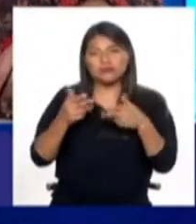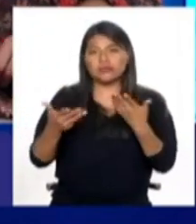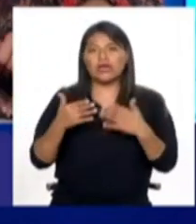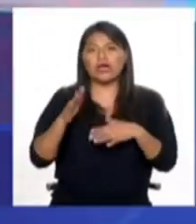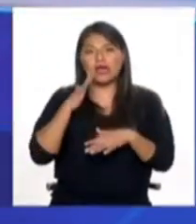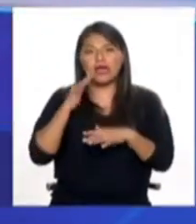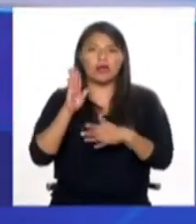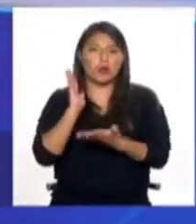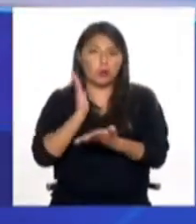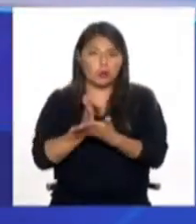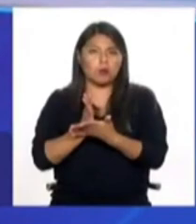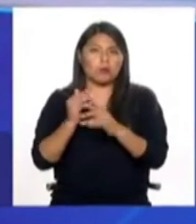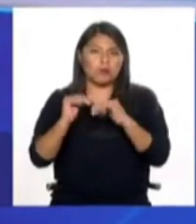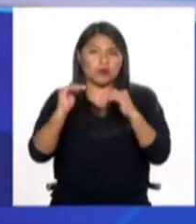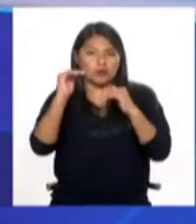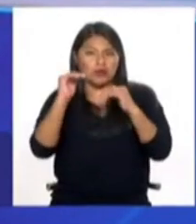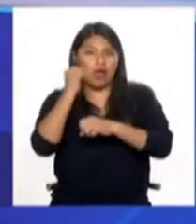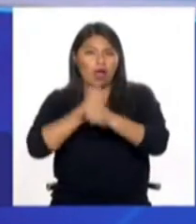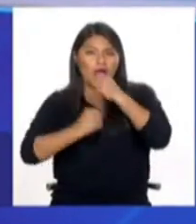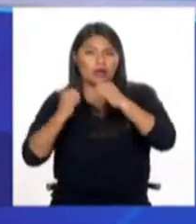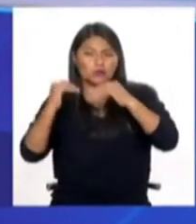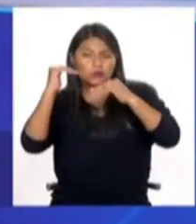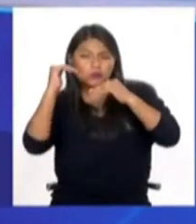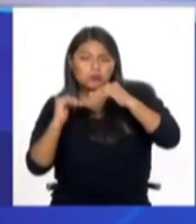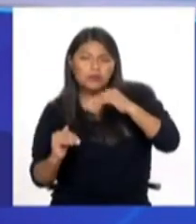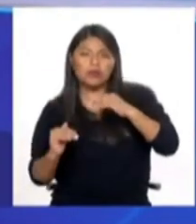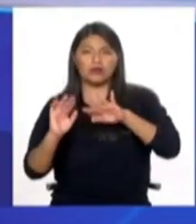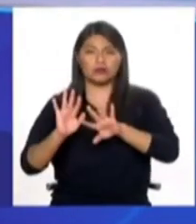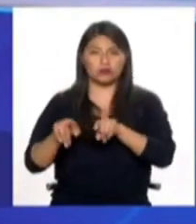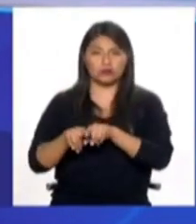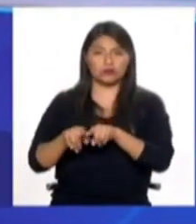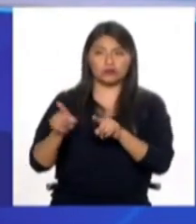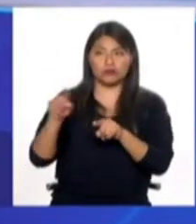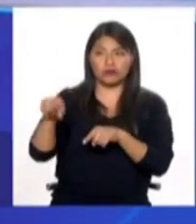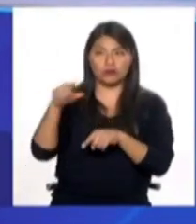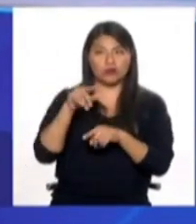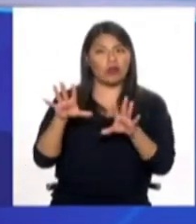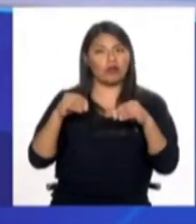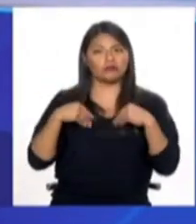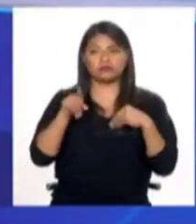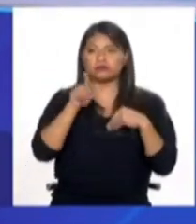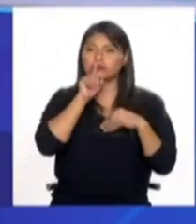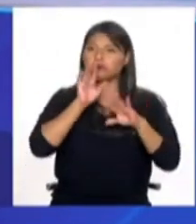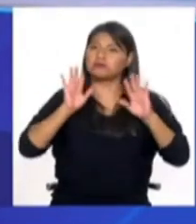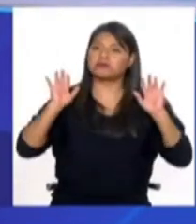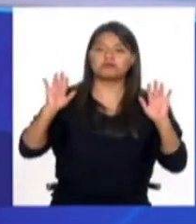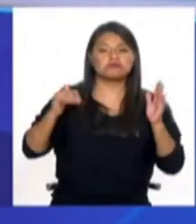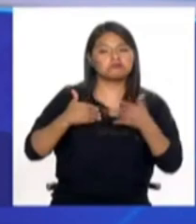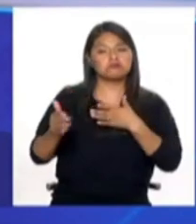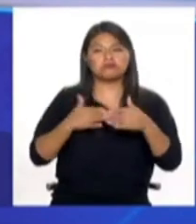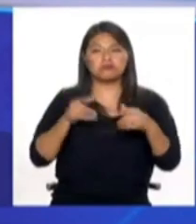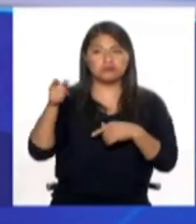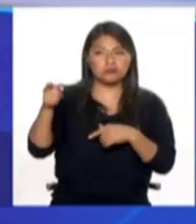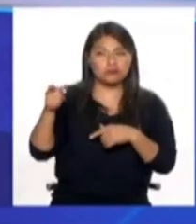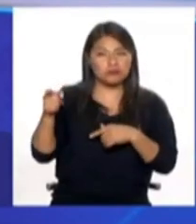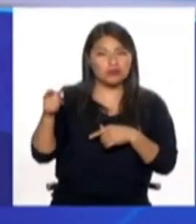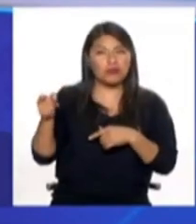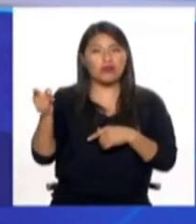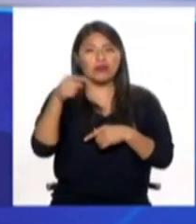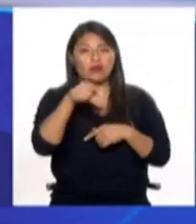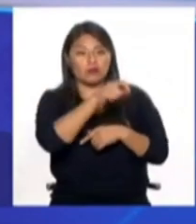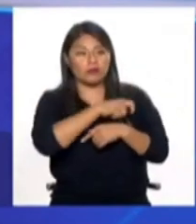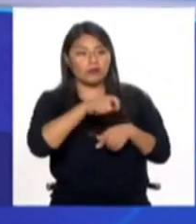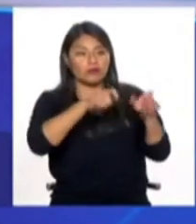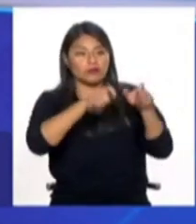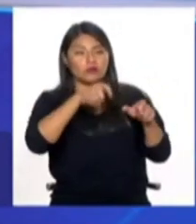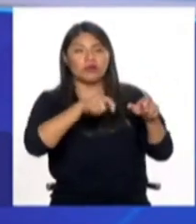pena distinta, bajar la pena si es necesario. Pero si no hay aceptación, no hay reparación al grupo afectado,